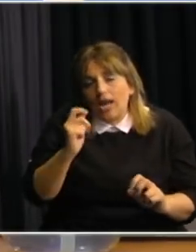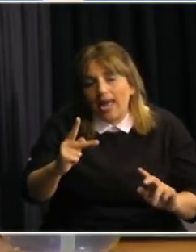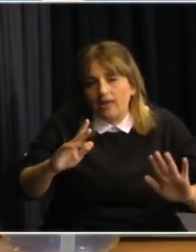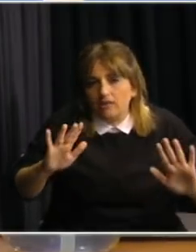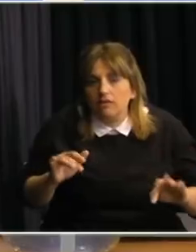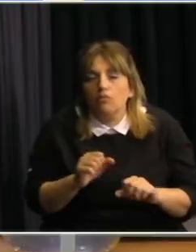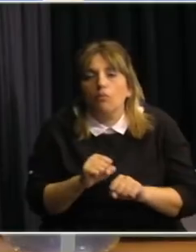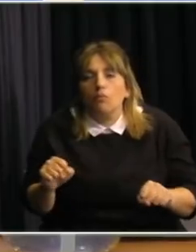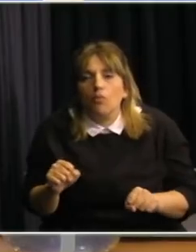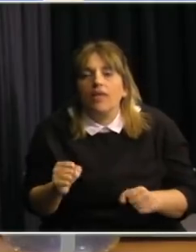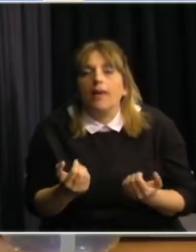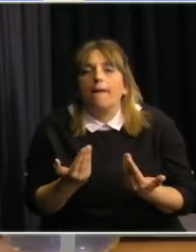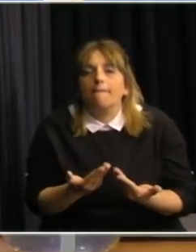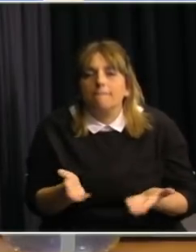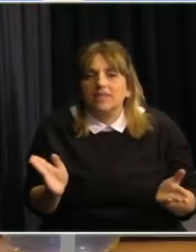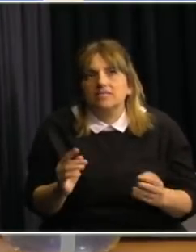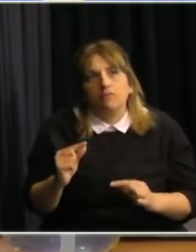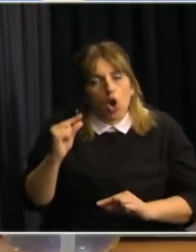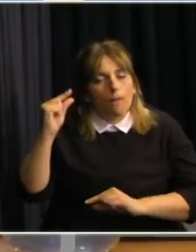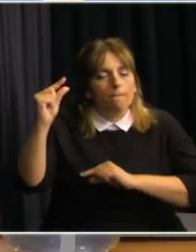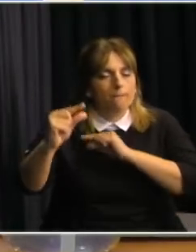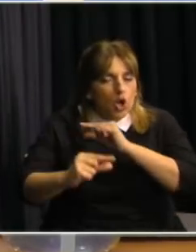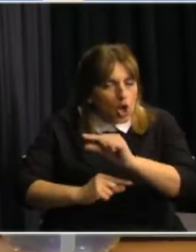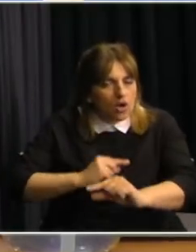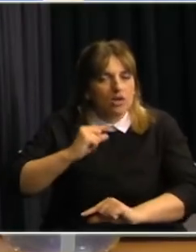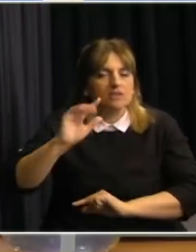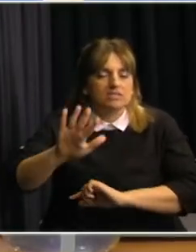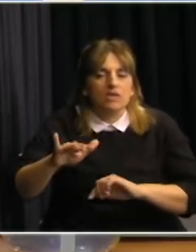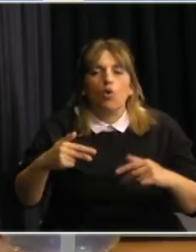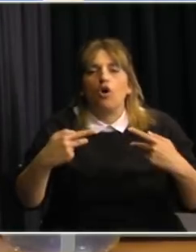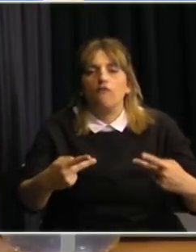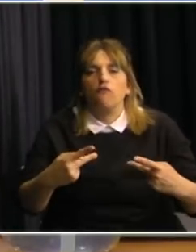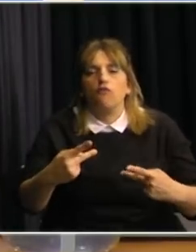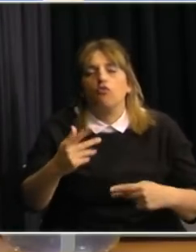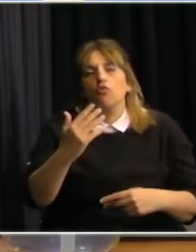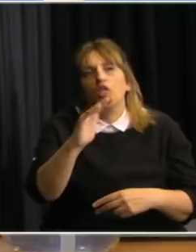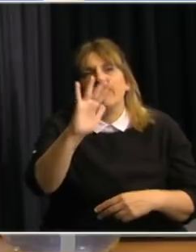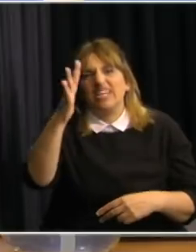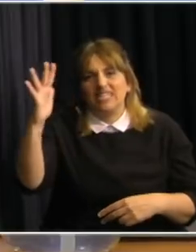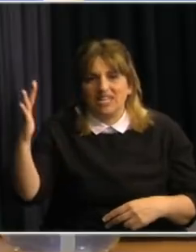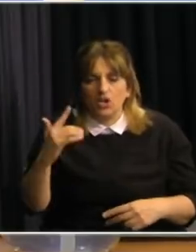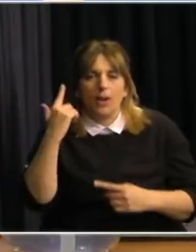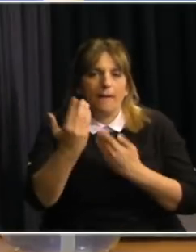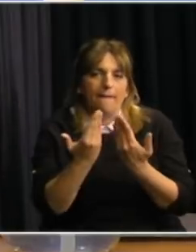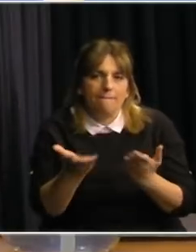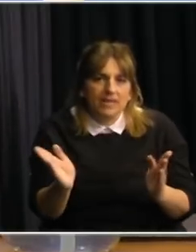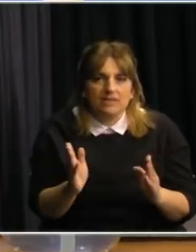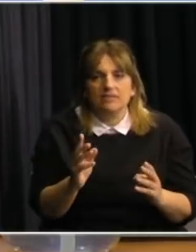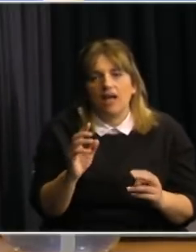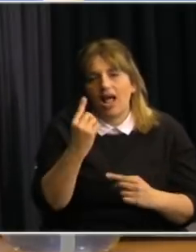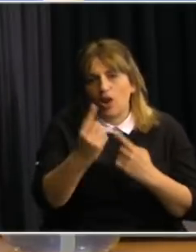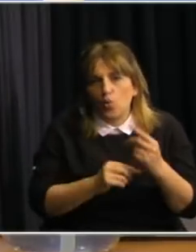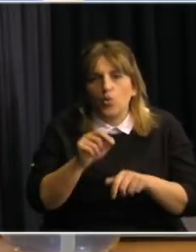concurra en principio en esa progresividad que hablábamos en el fútbol del interior una determinada cantidad muy limitada de gente